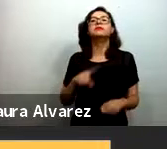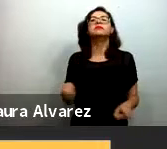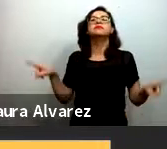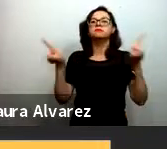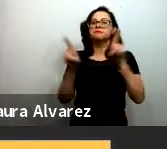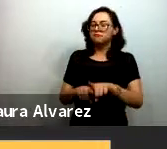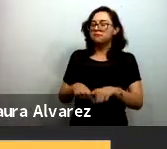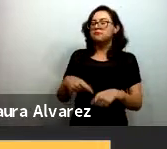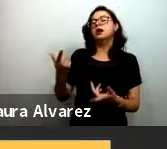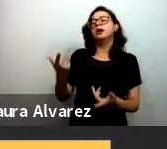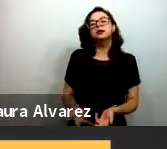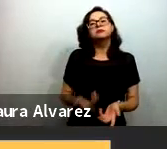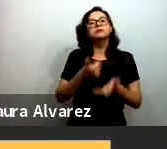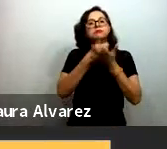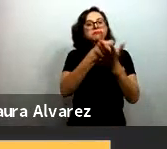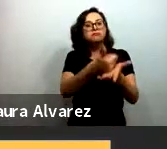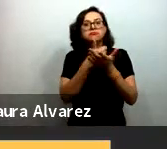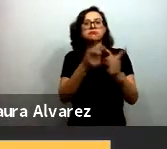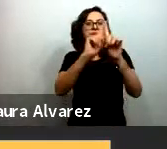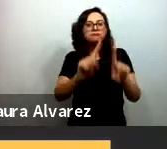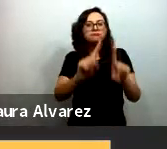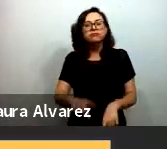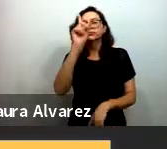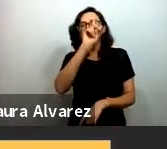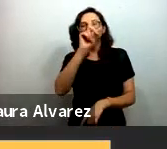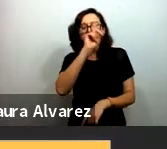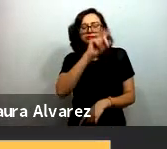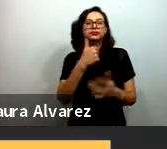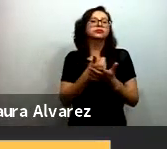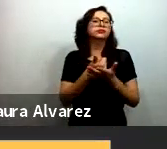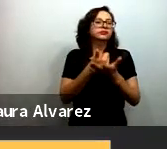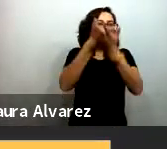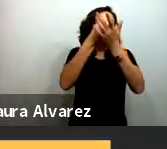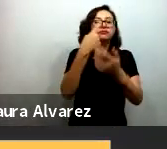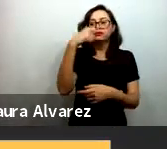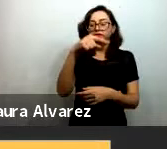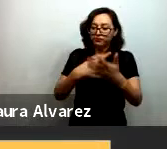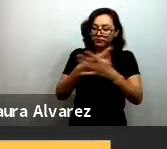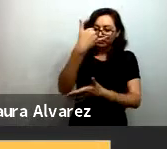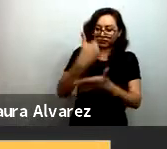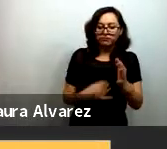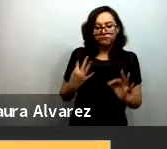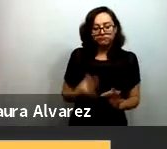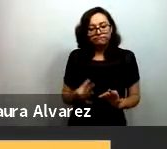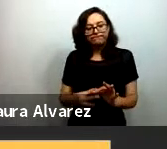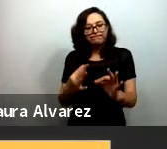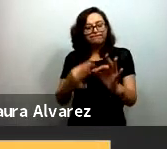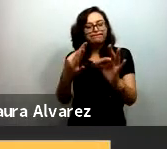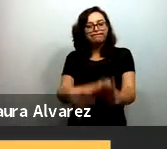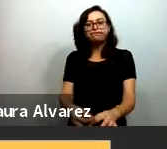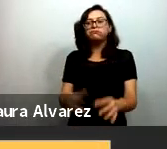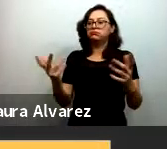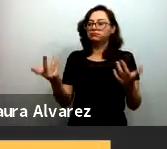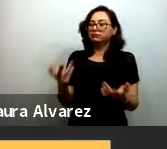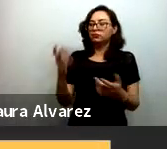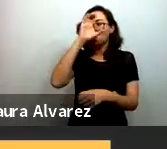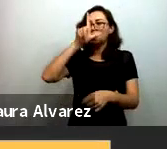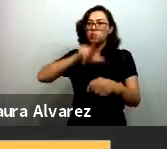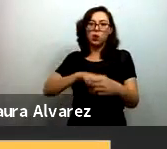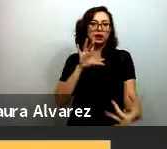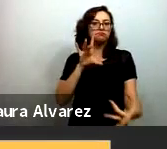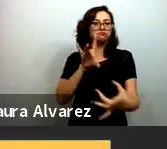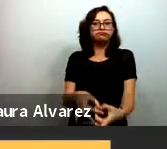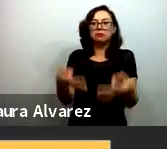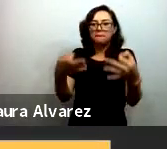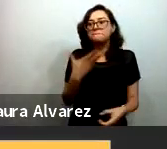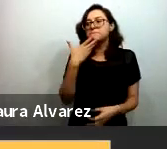operación directa y nos ayudó a cuidar que el proyecto fuera pertinente en términos culturales y también sensible a lo que